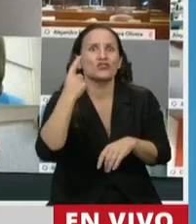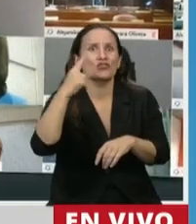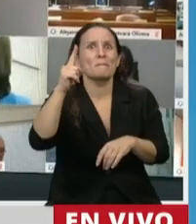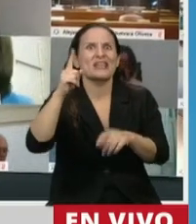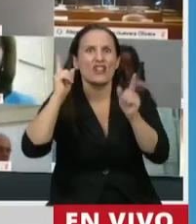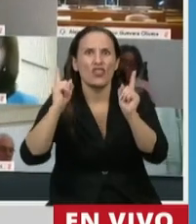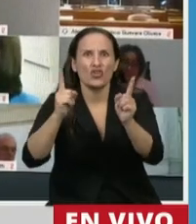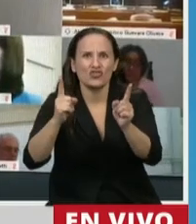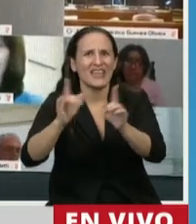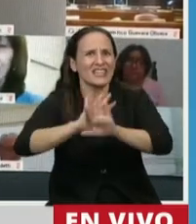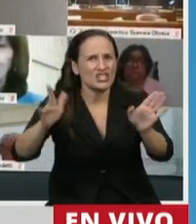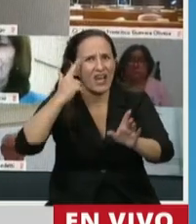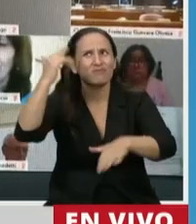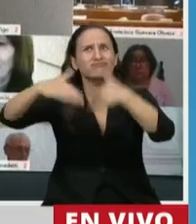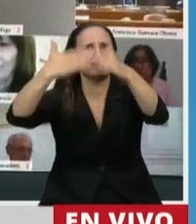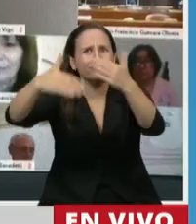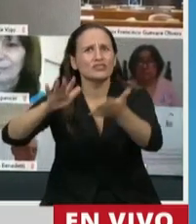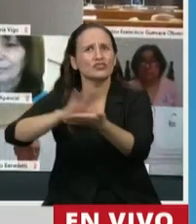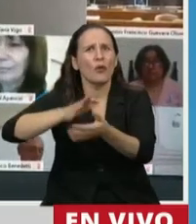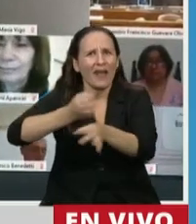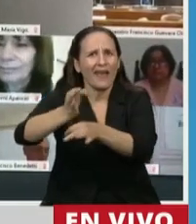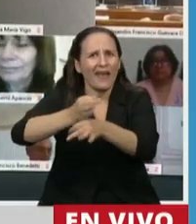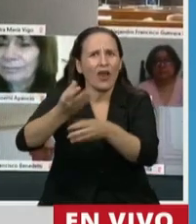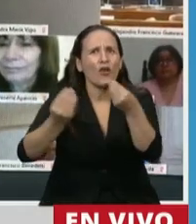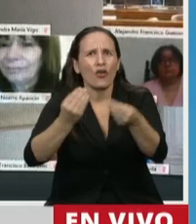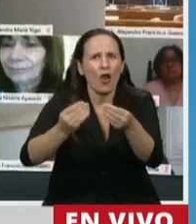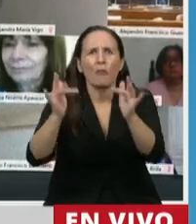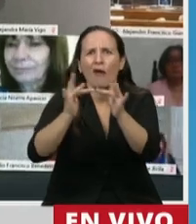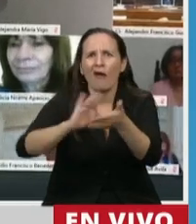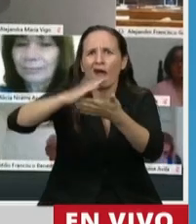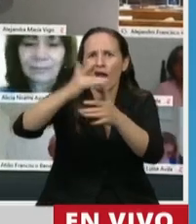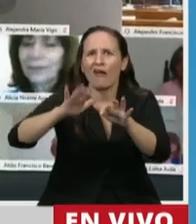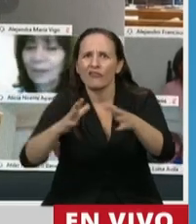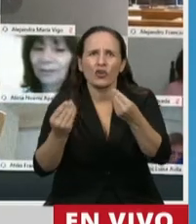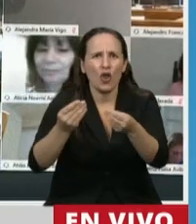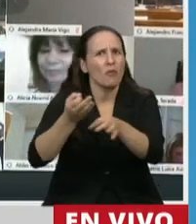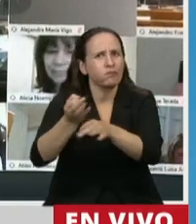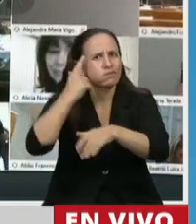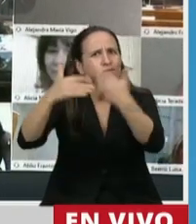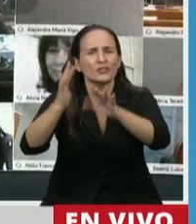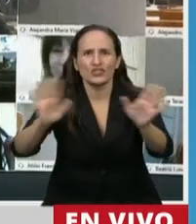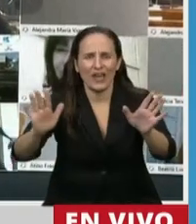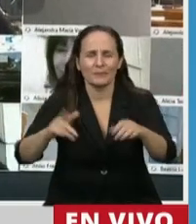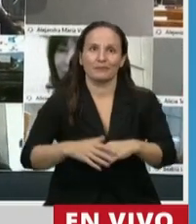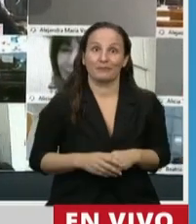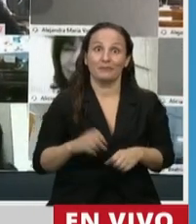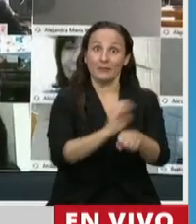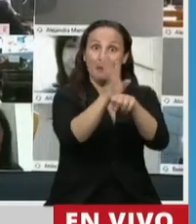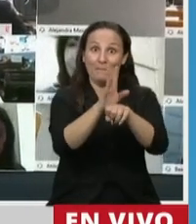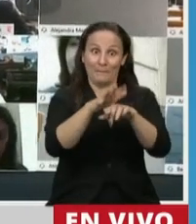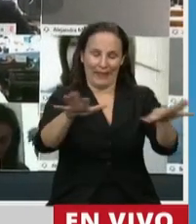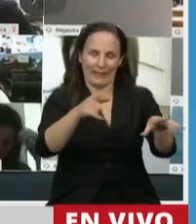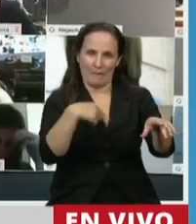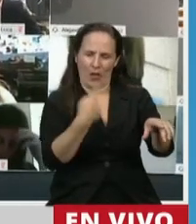docentes formados en alfabetización digital. Si algo nos muestra la pandemia, señor Presidente, es que nuestros docentes no